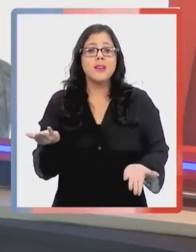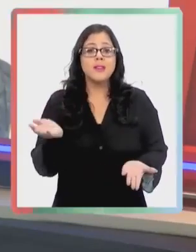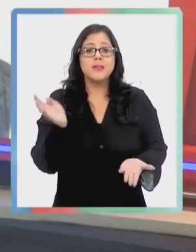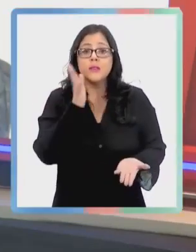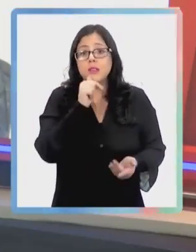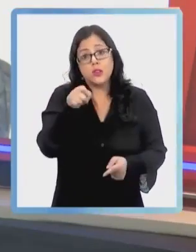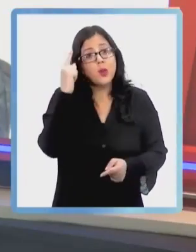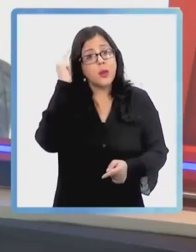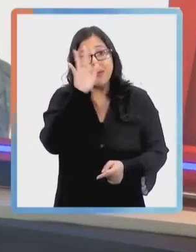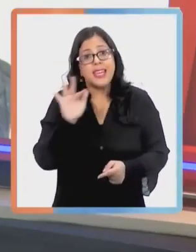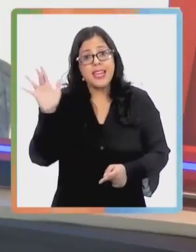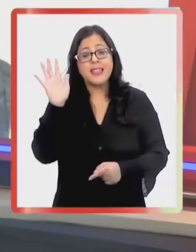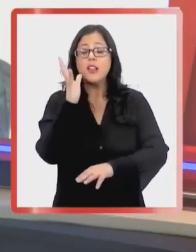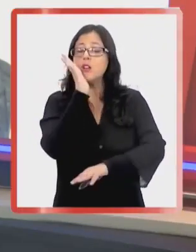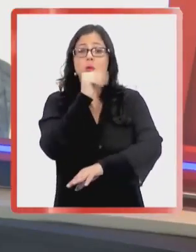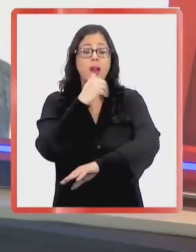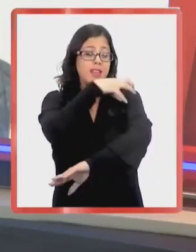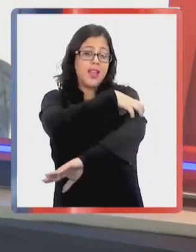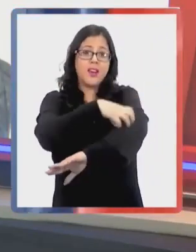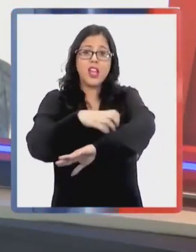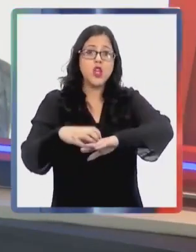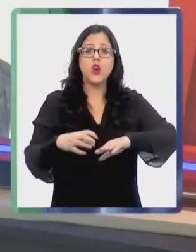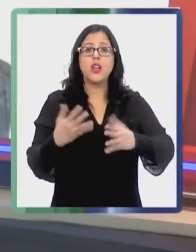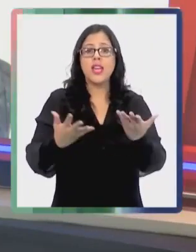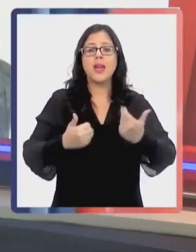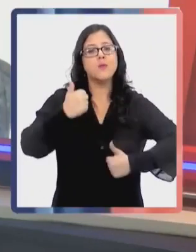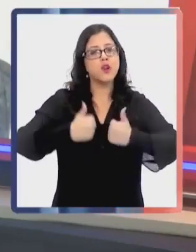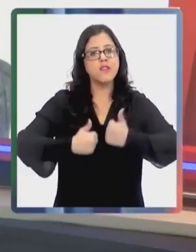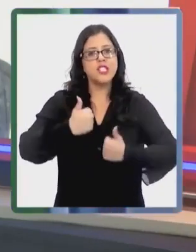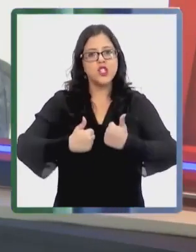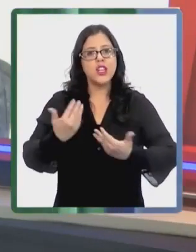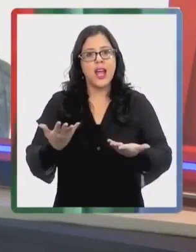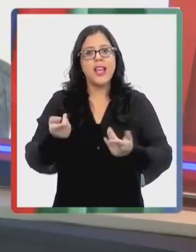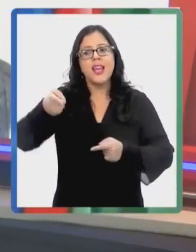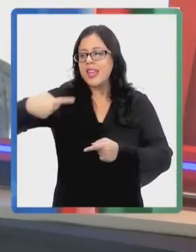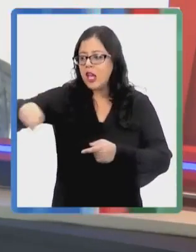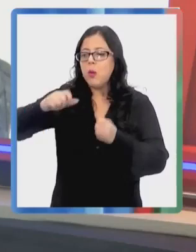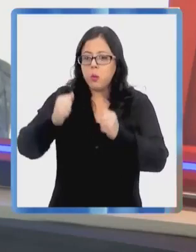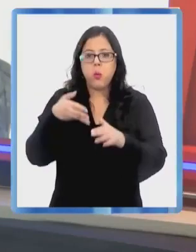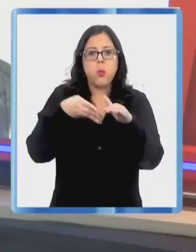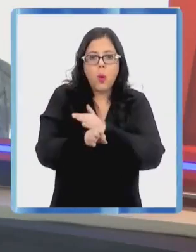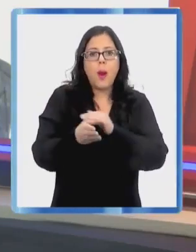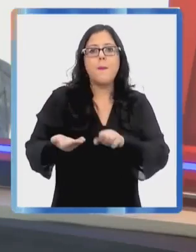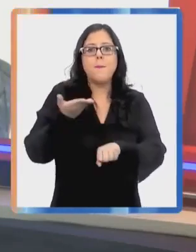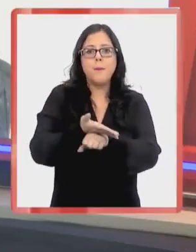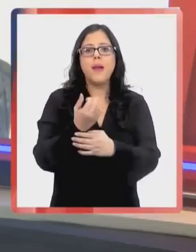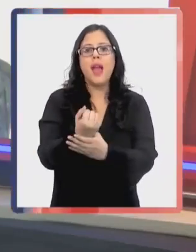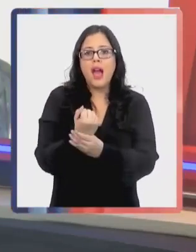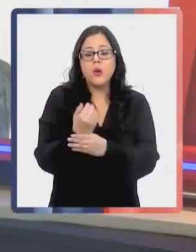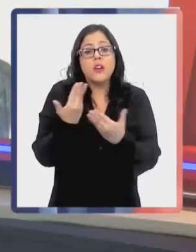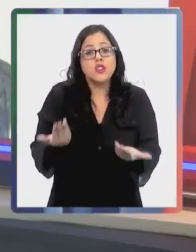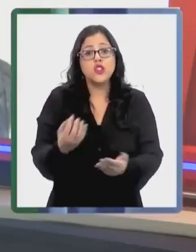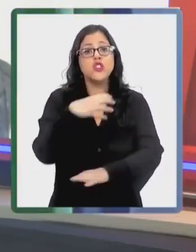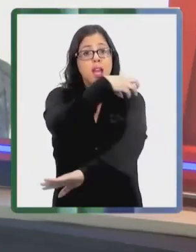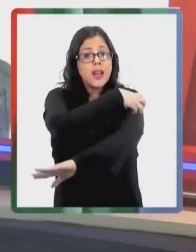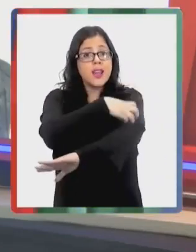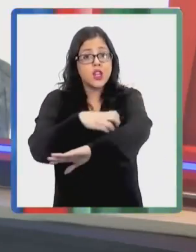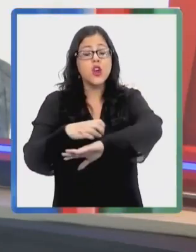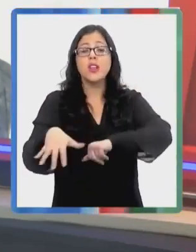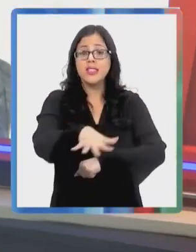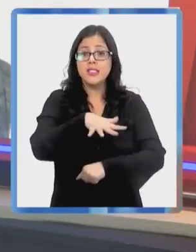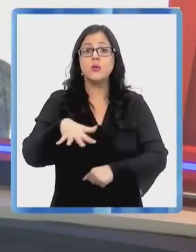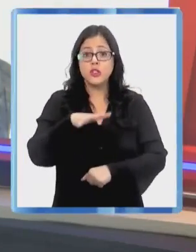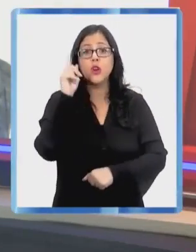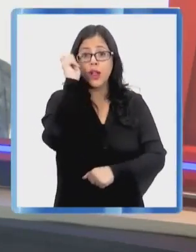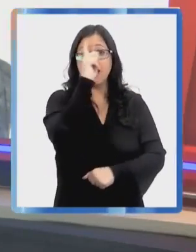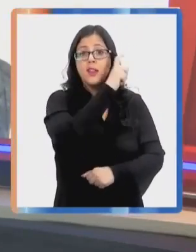no existe, tú te podrás imaginar en regiones una gran cantidad de especialistas a los que ellos puedan acudir y a los cuales pedirles colaboración. Entonces, en regiones